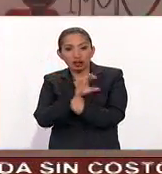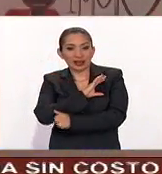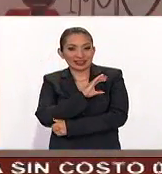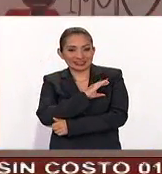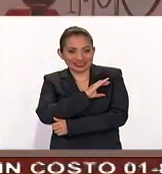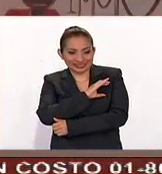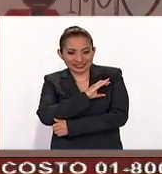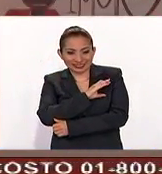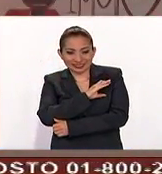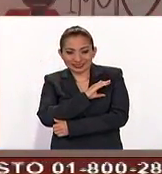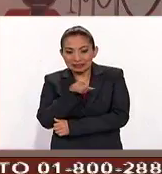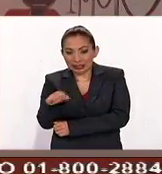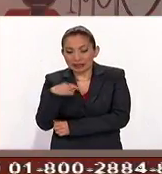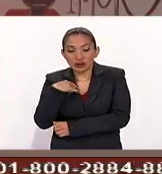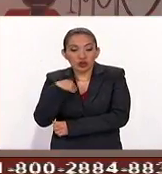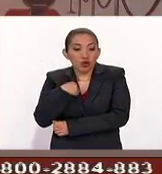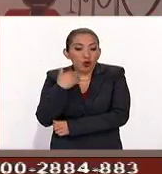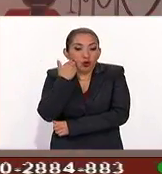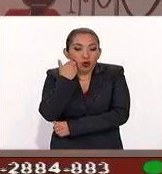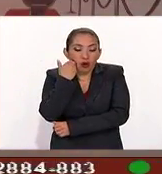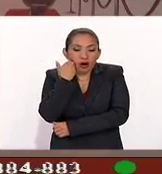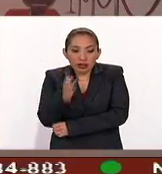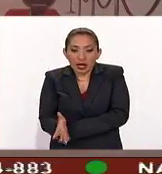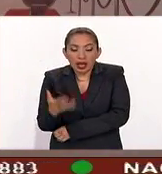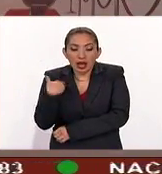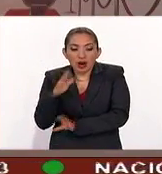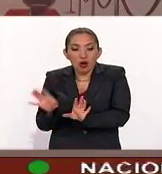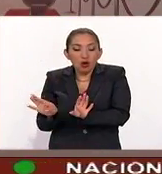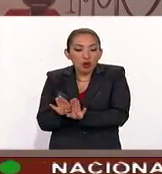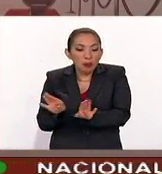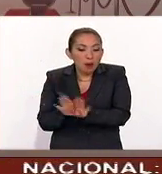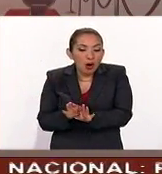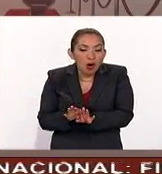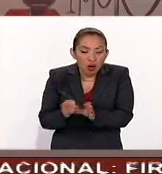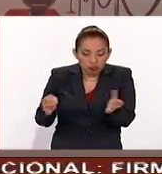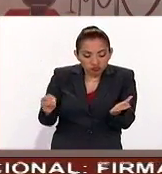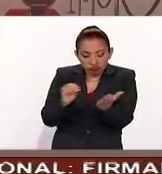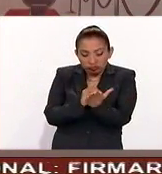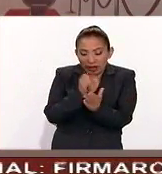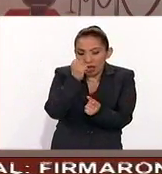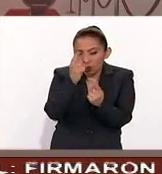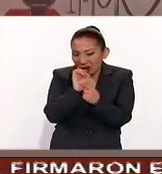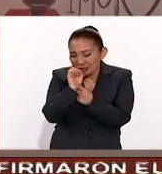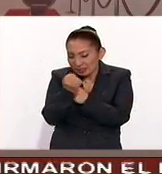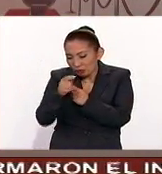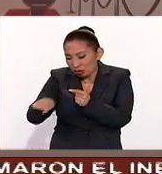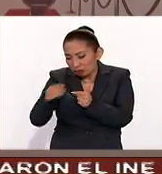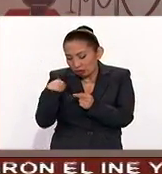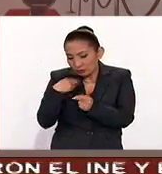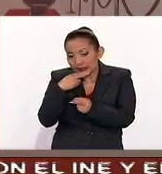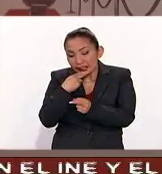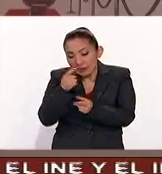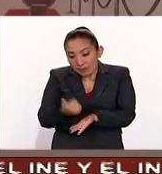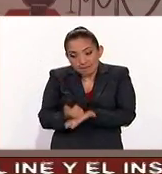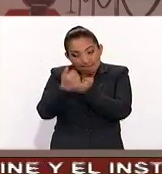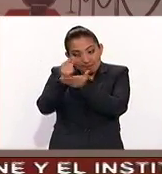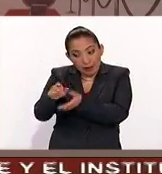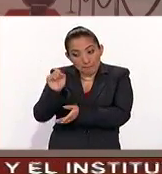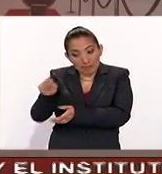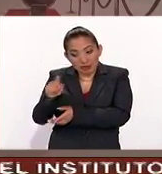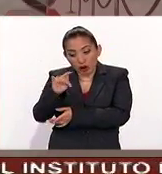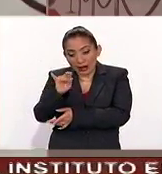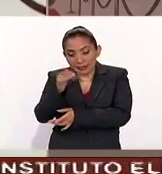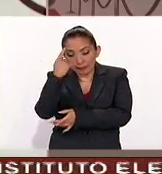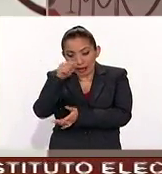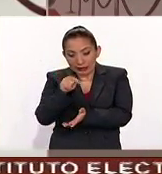donde trato de establecer algunas situaciones que le sirven a los mismos clientes